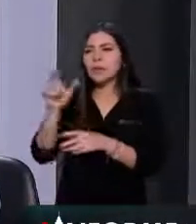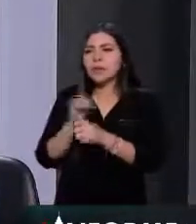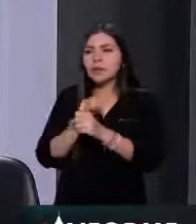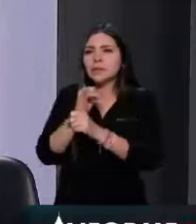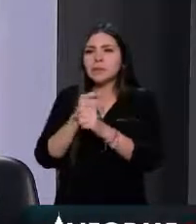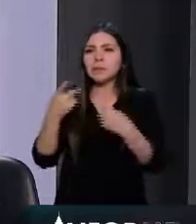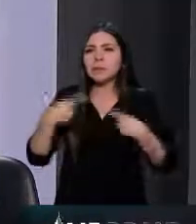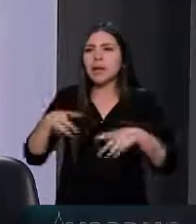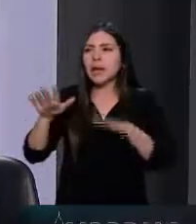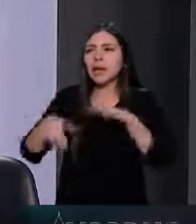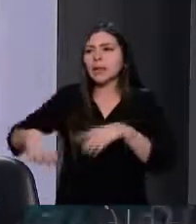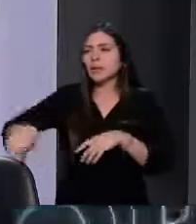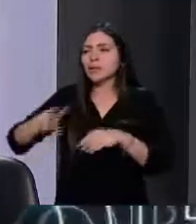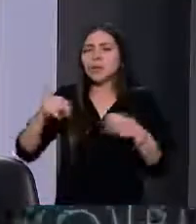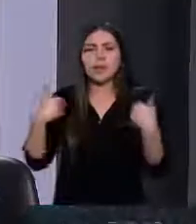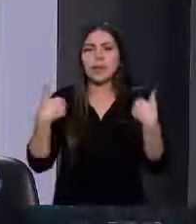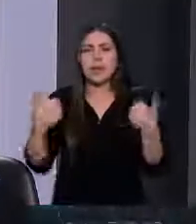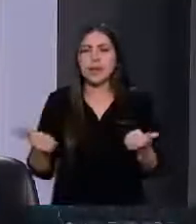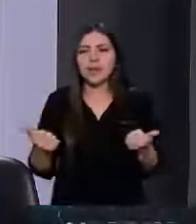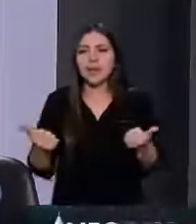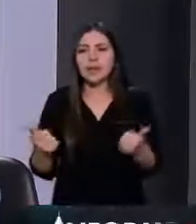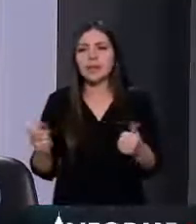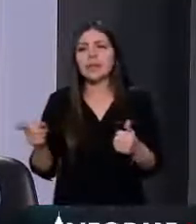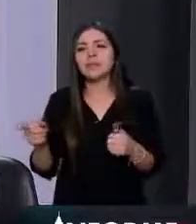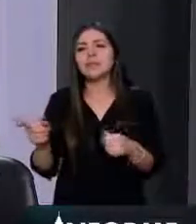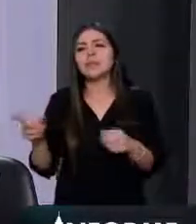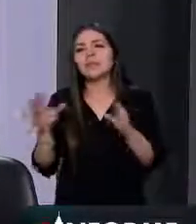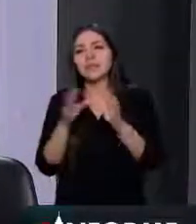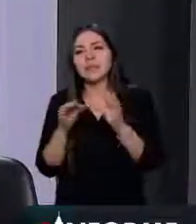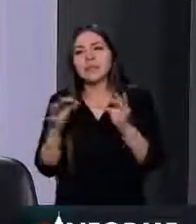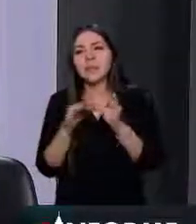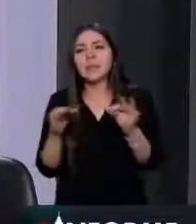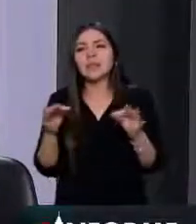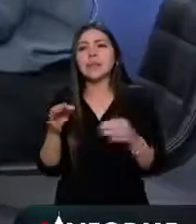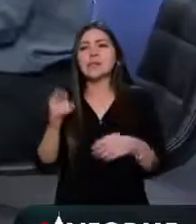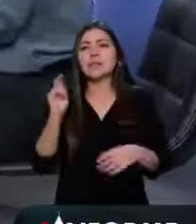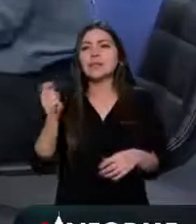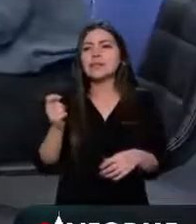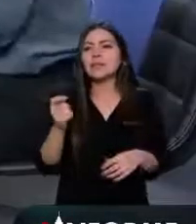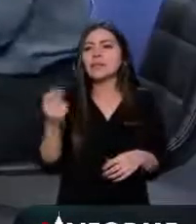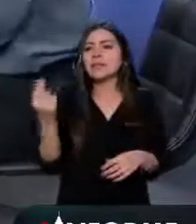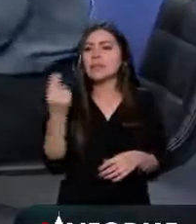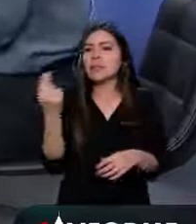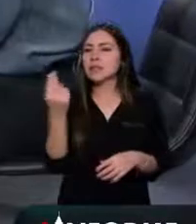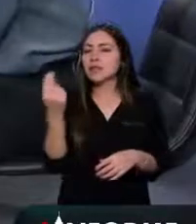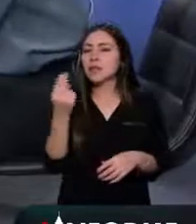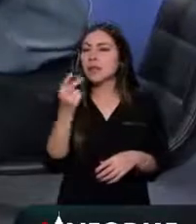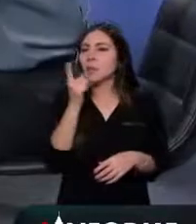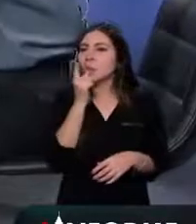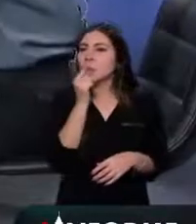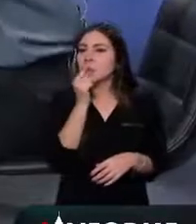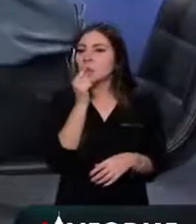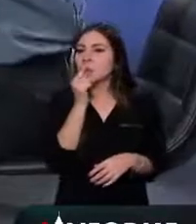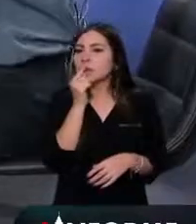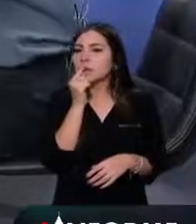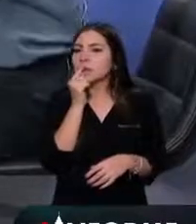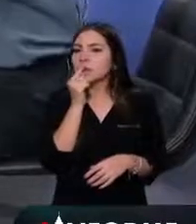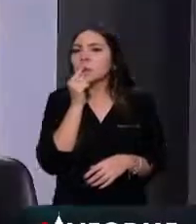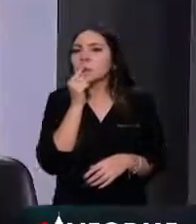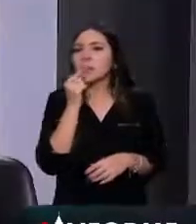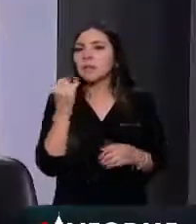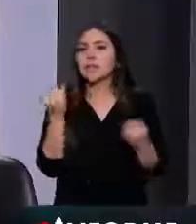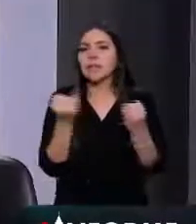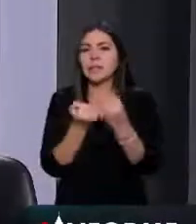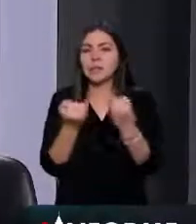se dice, es importante que la policía también forme parte,